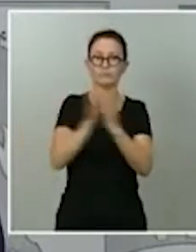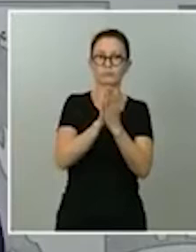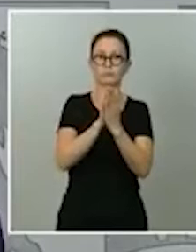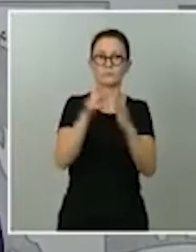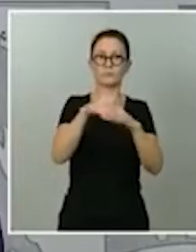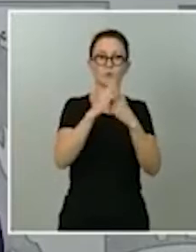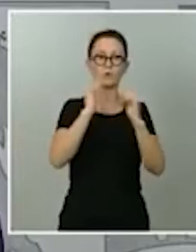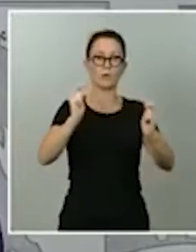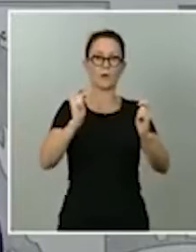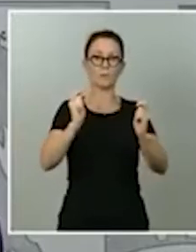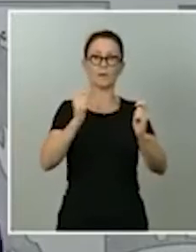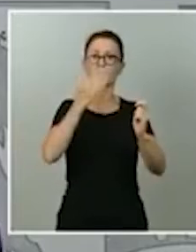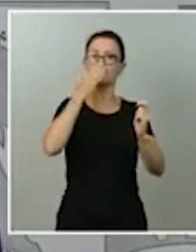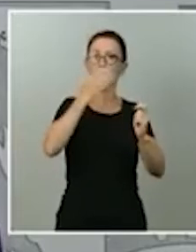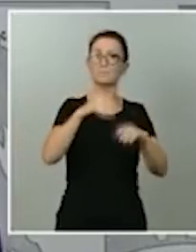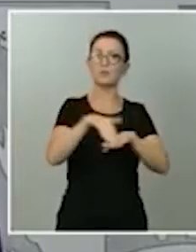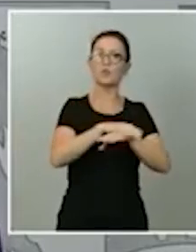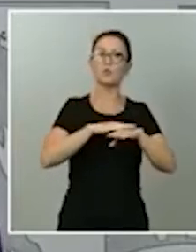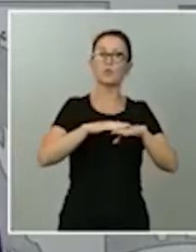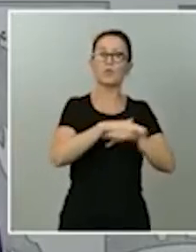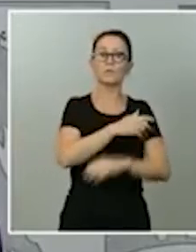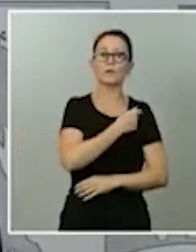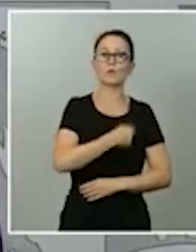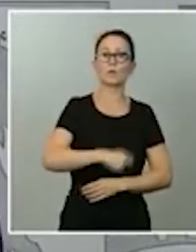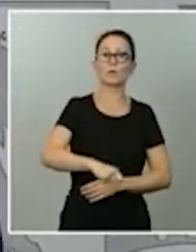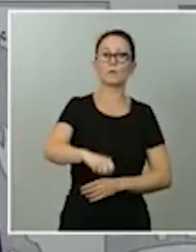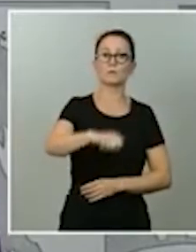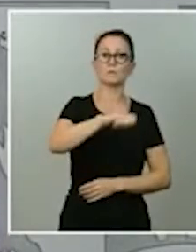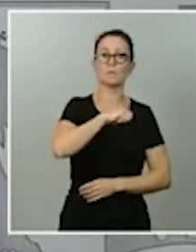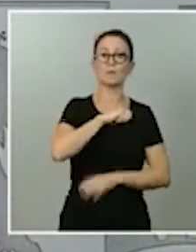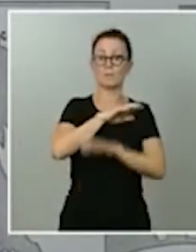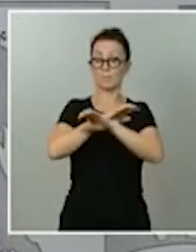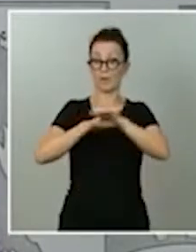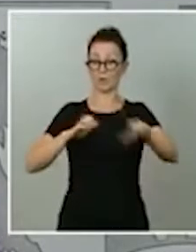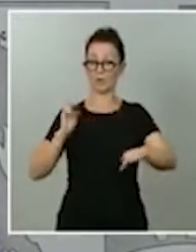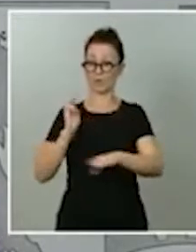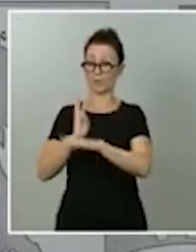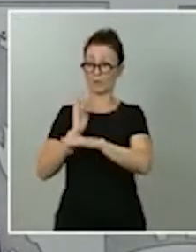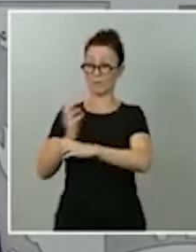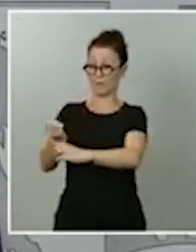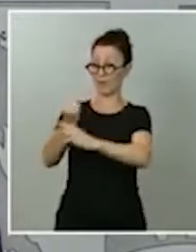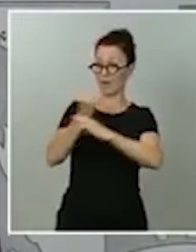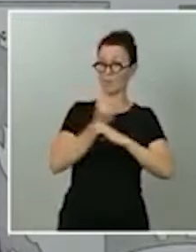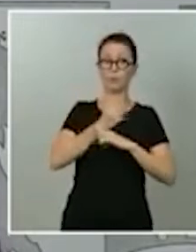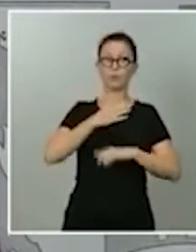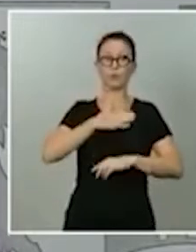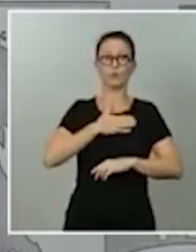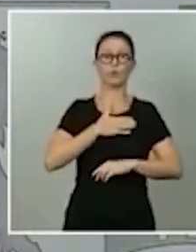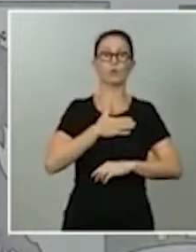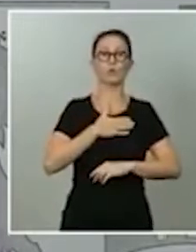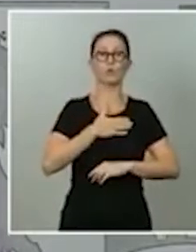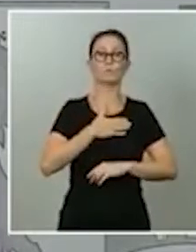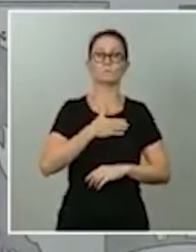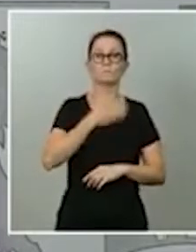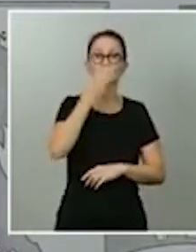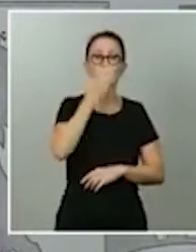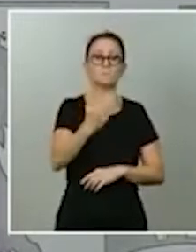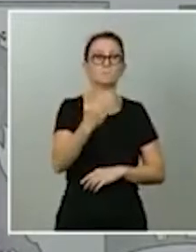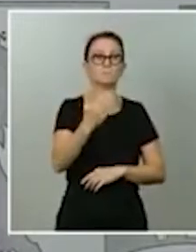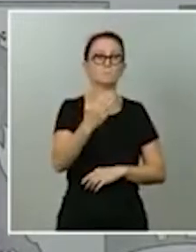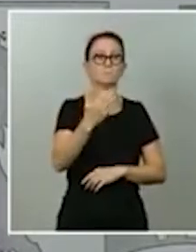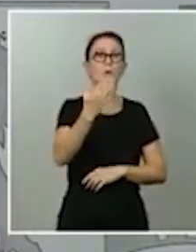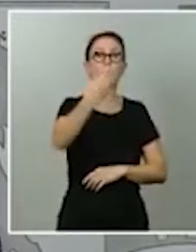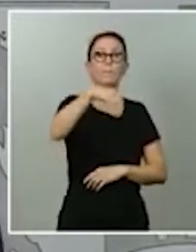mayoría parlamentaria que respalda este Gobierno, dice que apoyará la petición que quiera el presidente o presidente